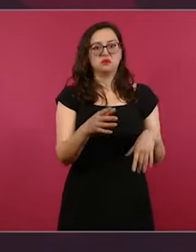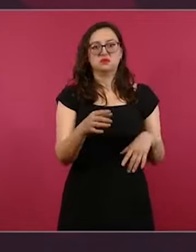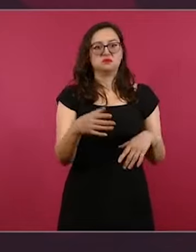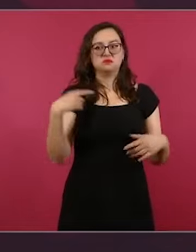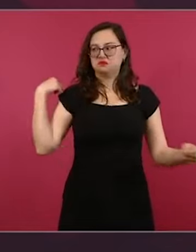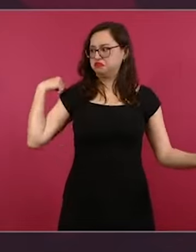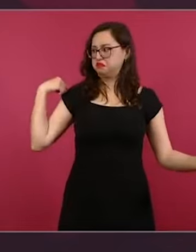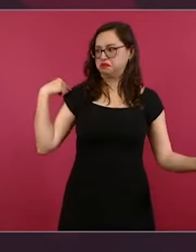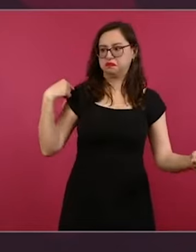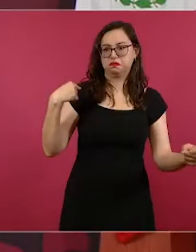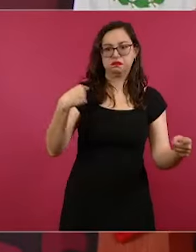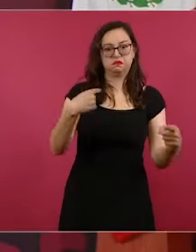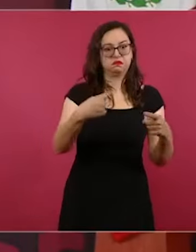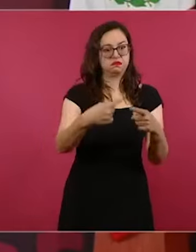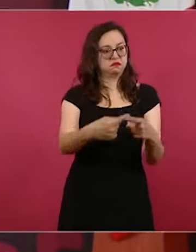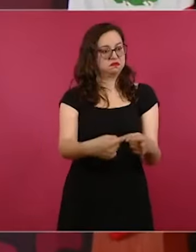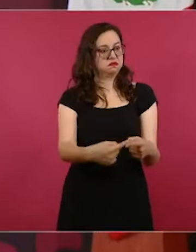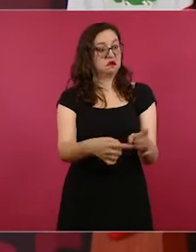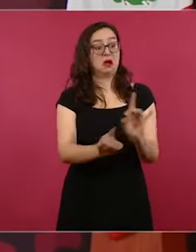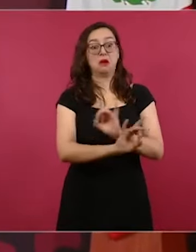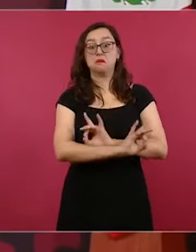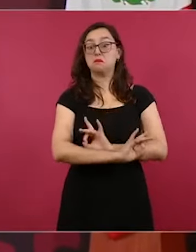honestos,